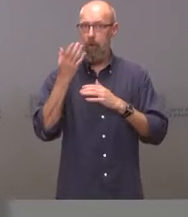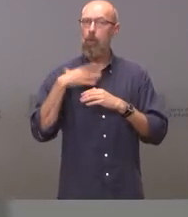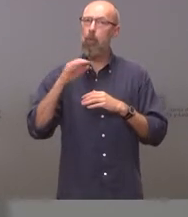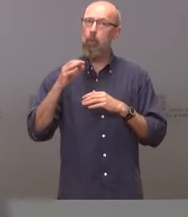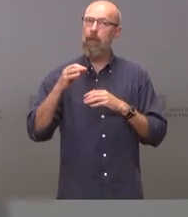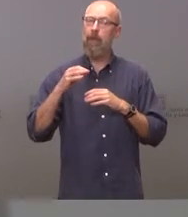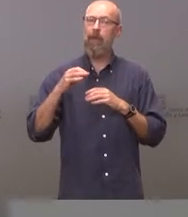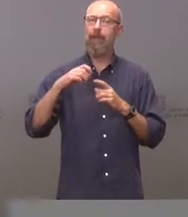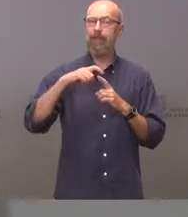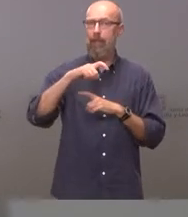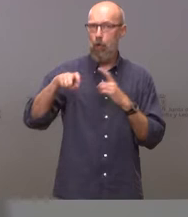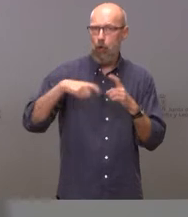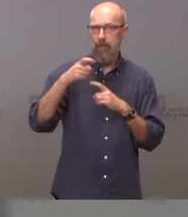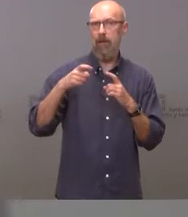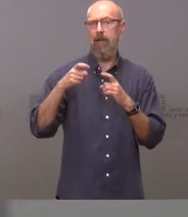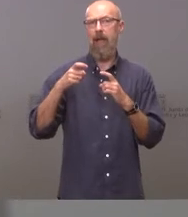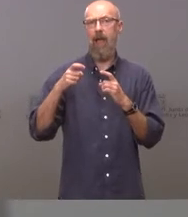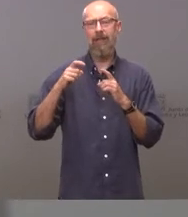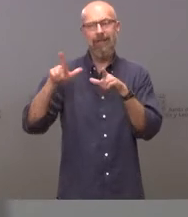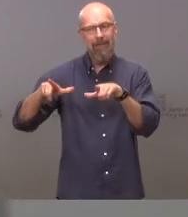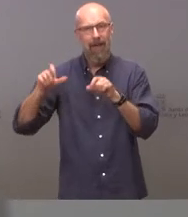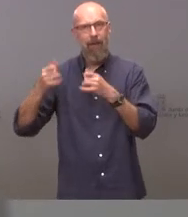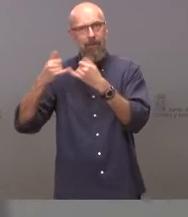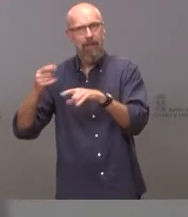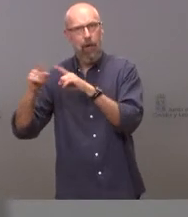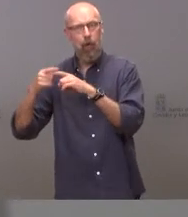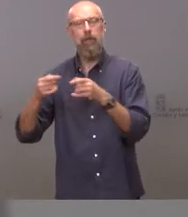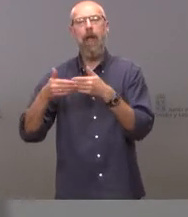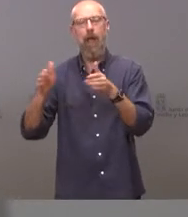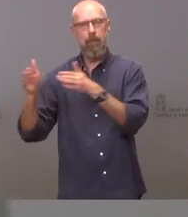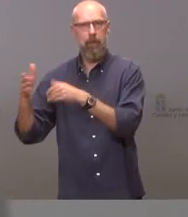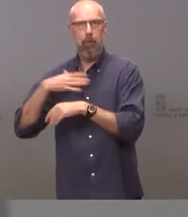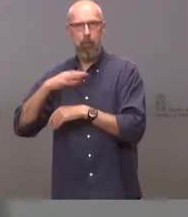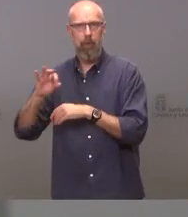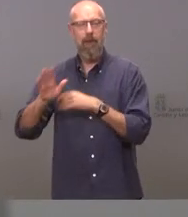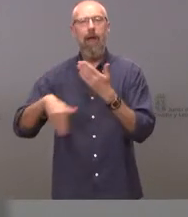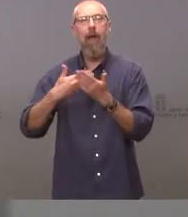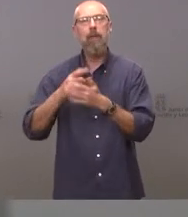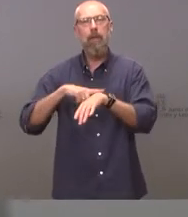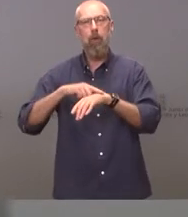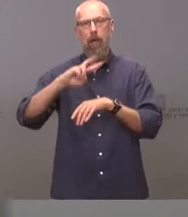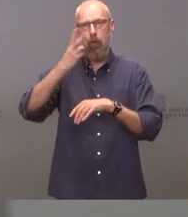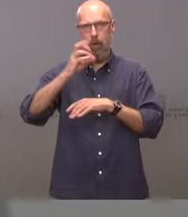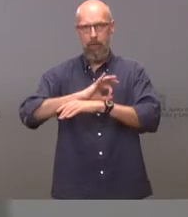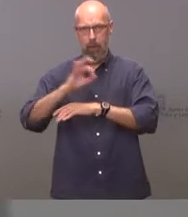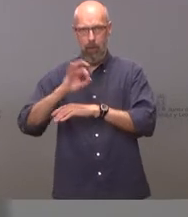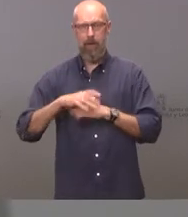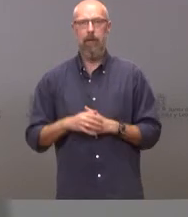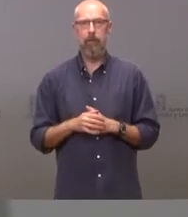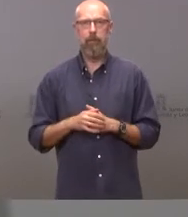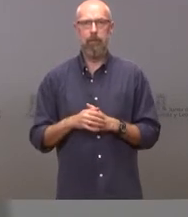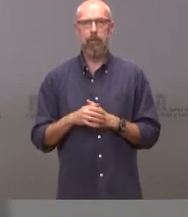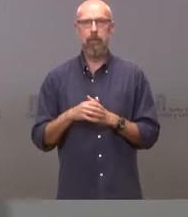y salas de fiestas con un aforo de un tercio, limitando su horario hasta las dos de la mañana, no pudiendo